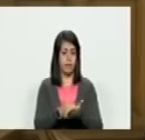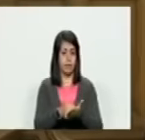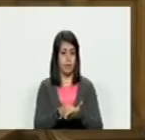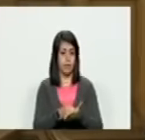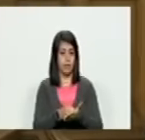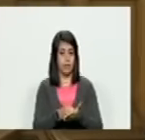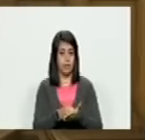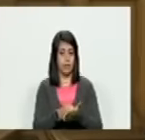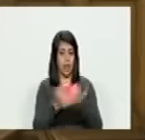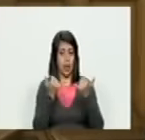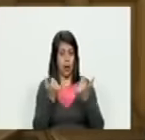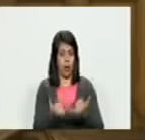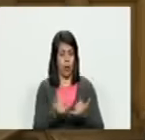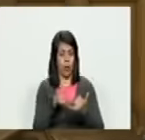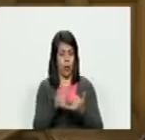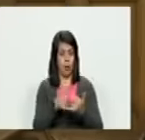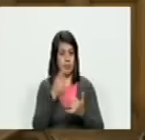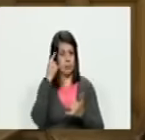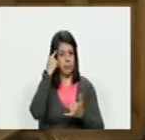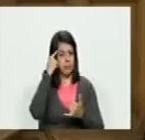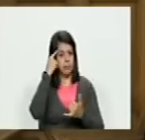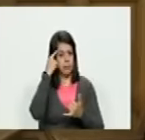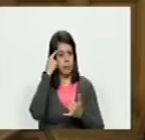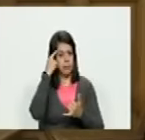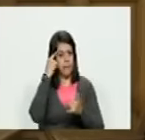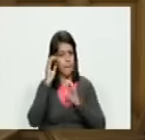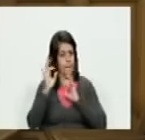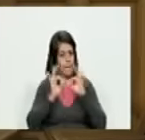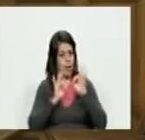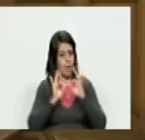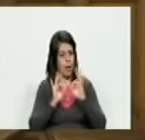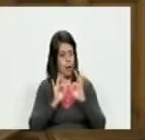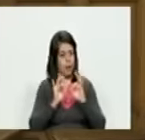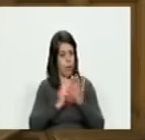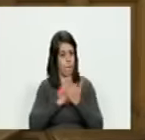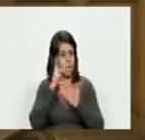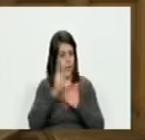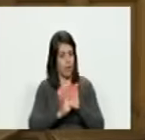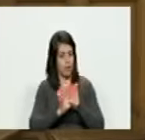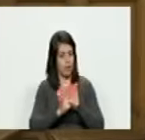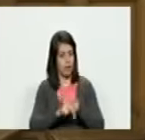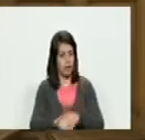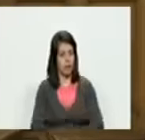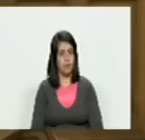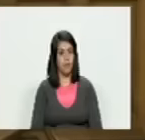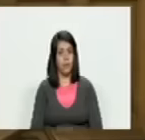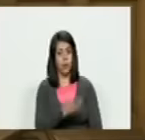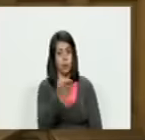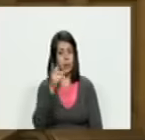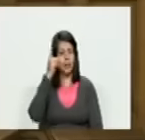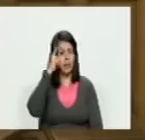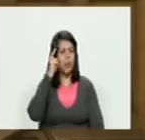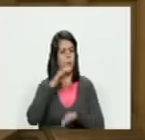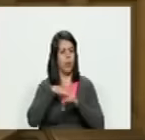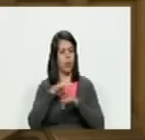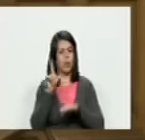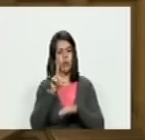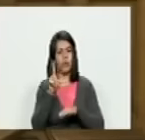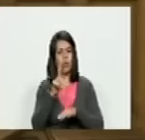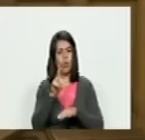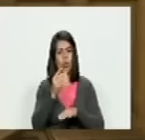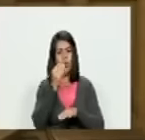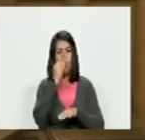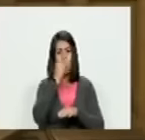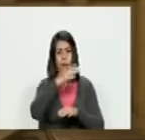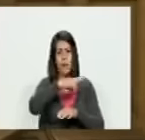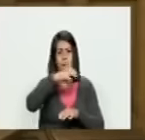están en la cabeza del pulpo por cierto ustedes saben por qué la gente no se come la cabeza de